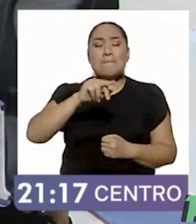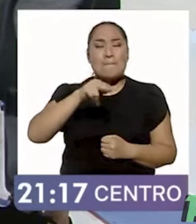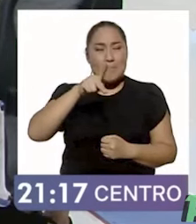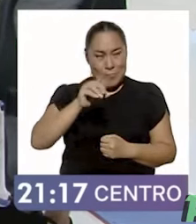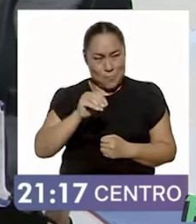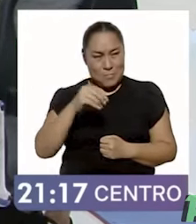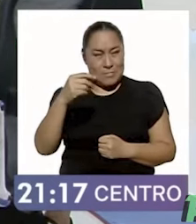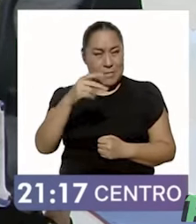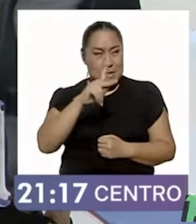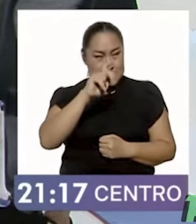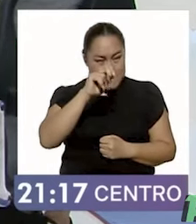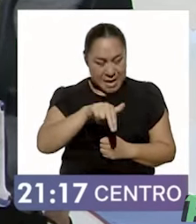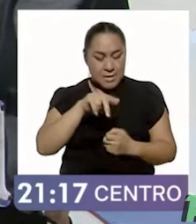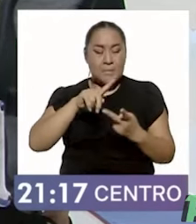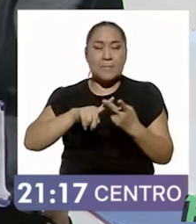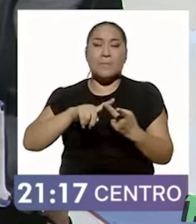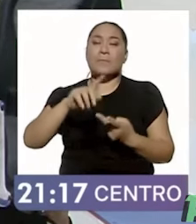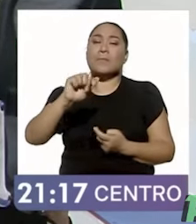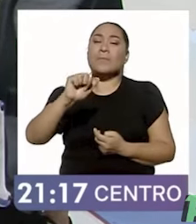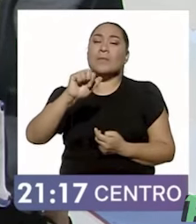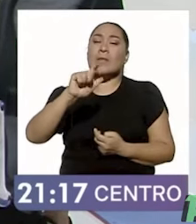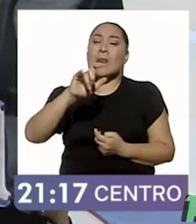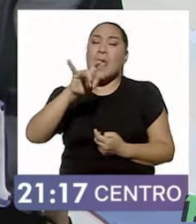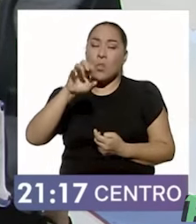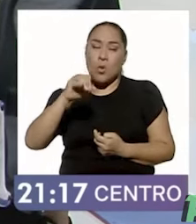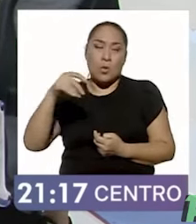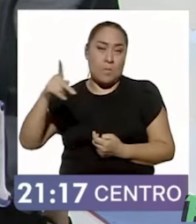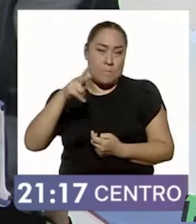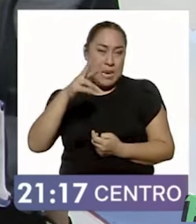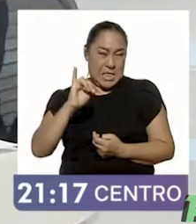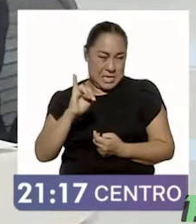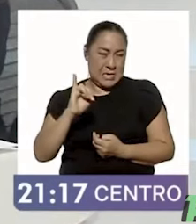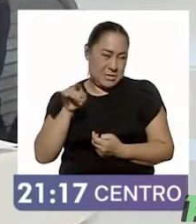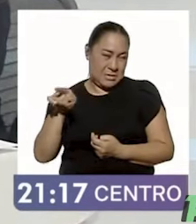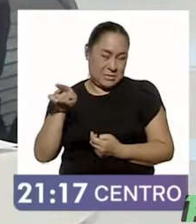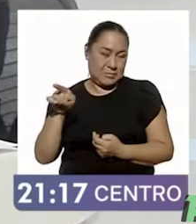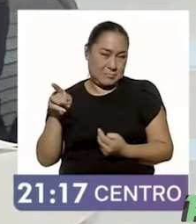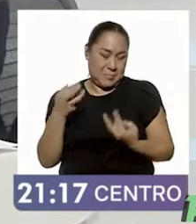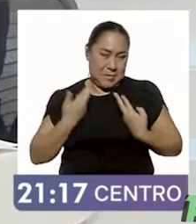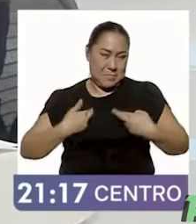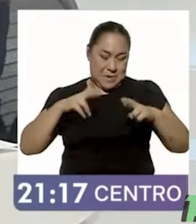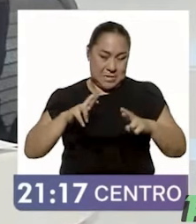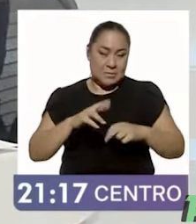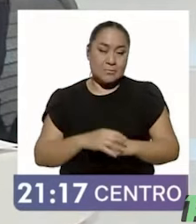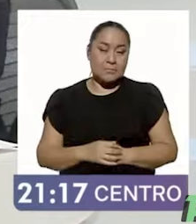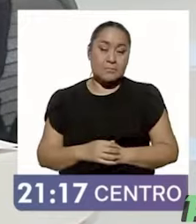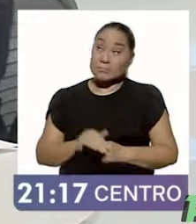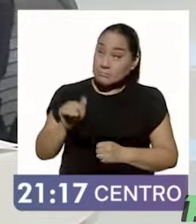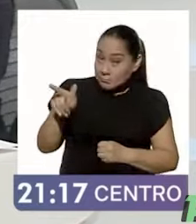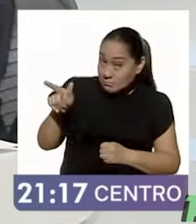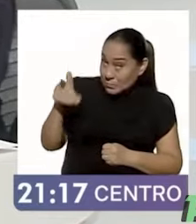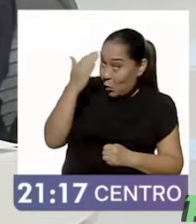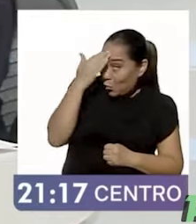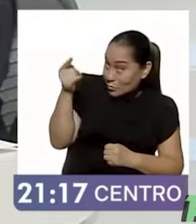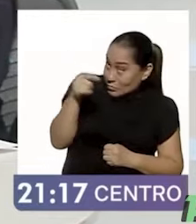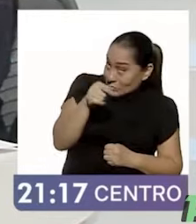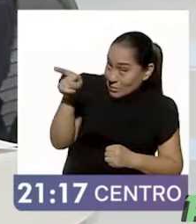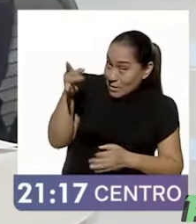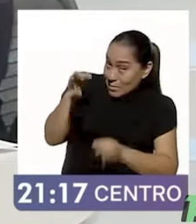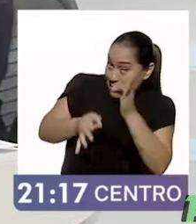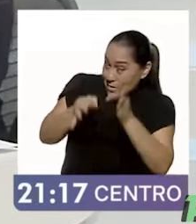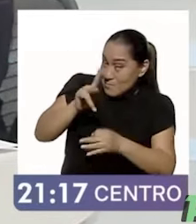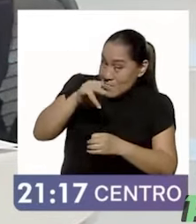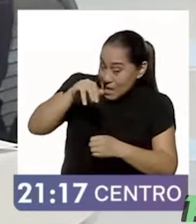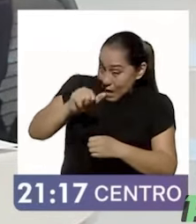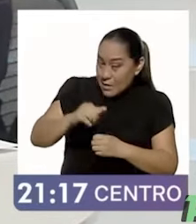PAN y Alejandro Moreno del PRI, aliado aquí de Normita. ¿De la ministra? Perdón.